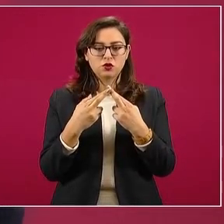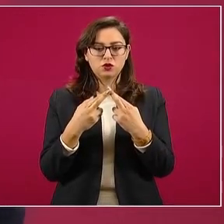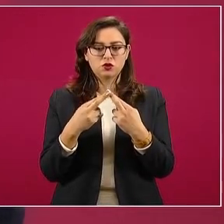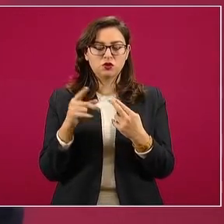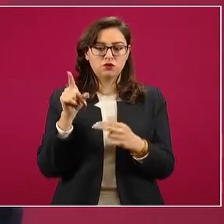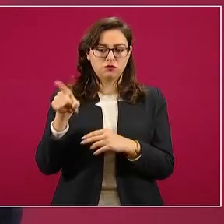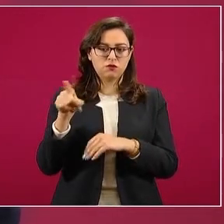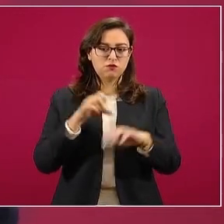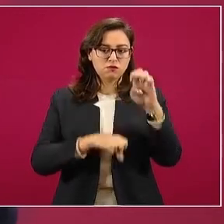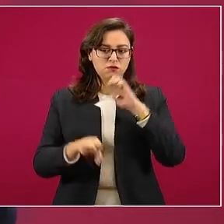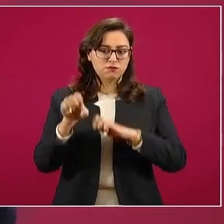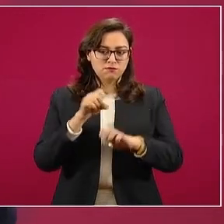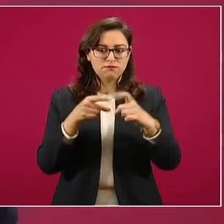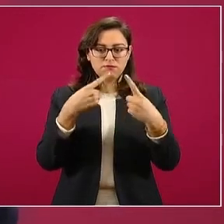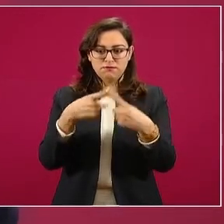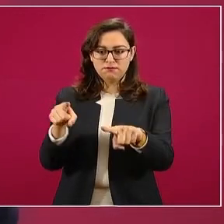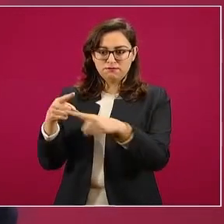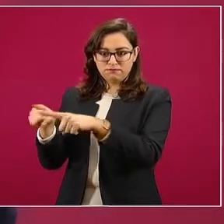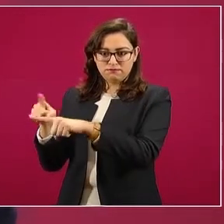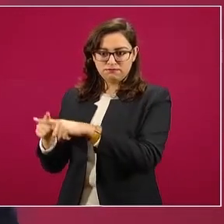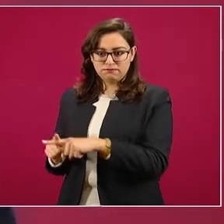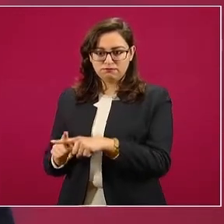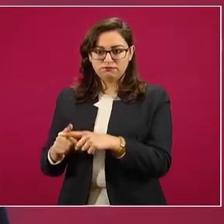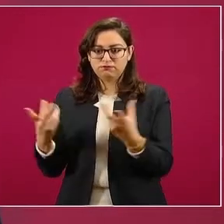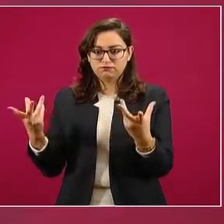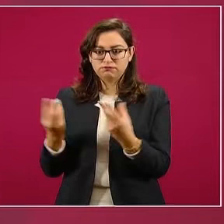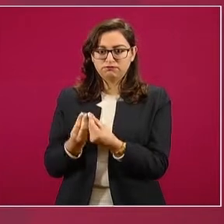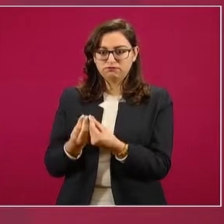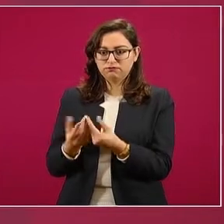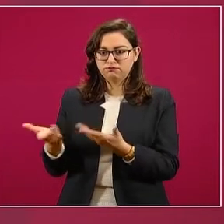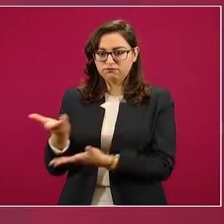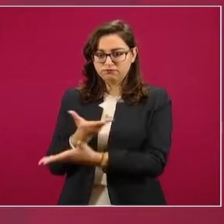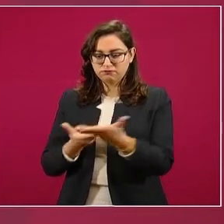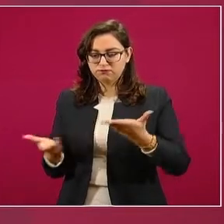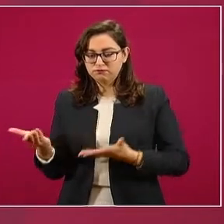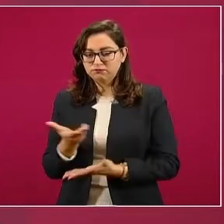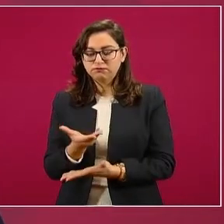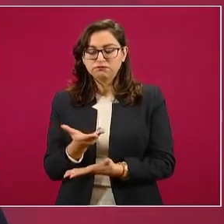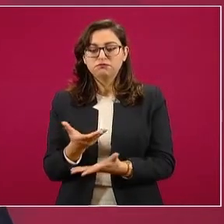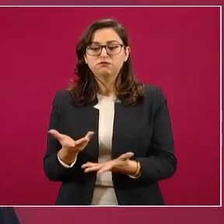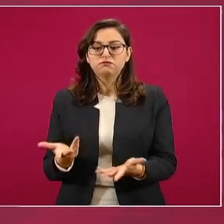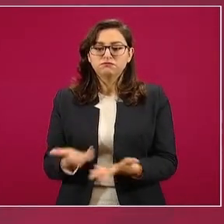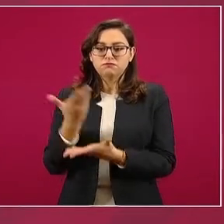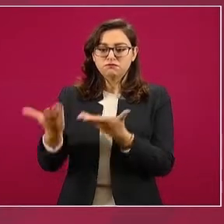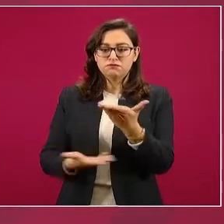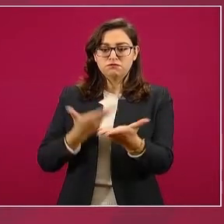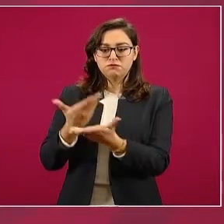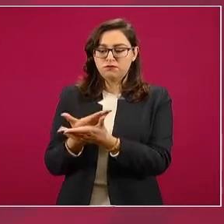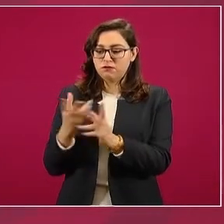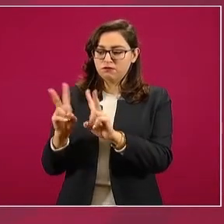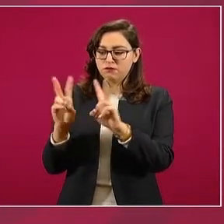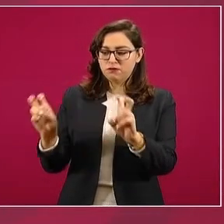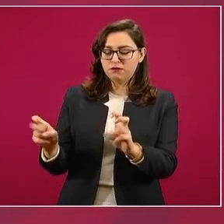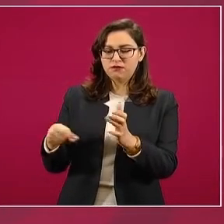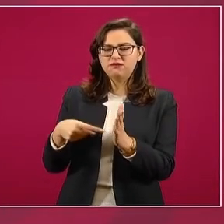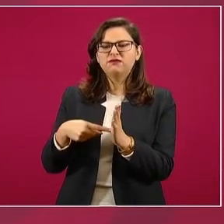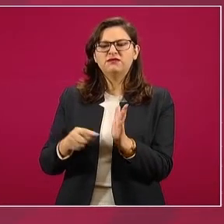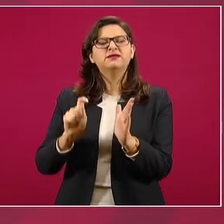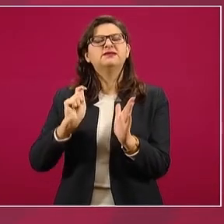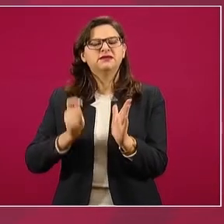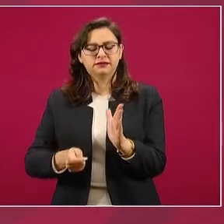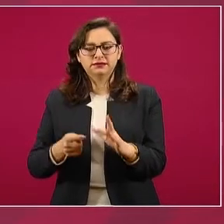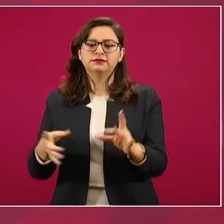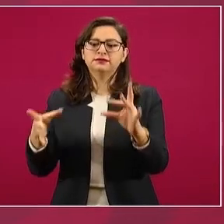sector empresarial para explicarles sobre esta